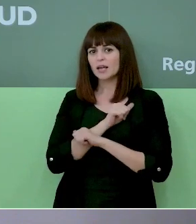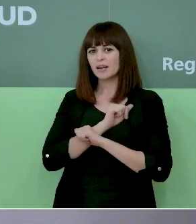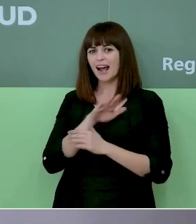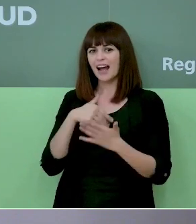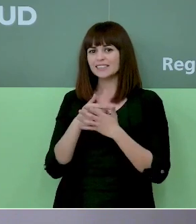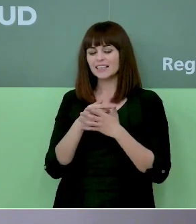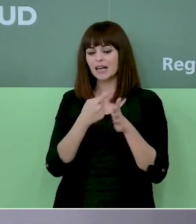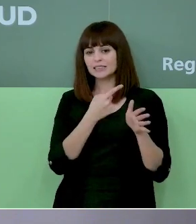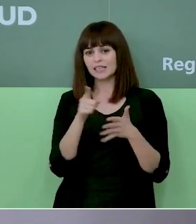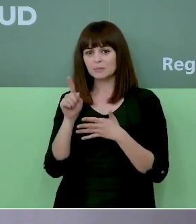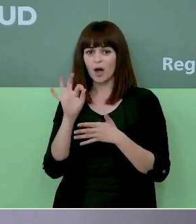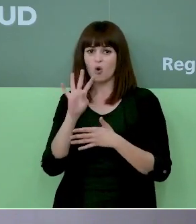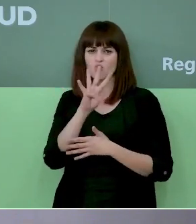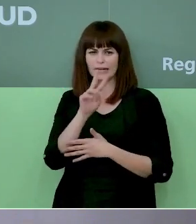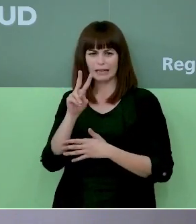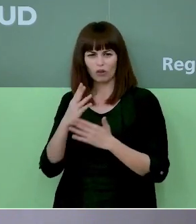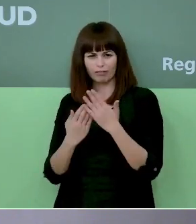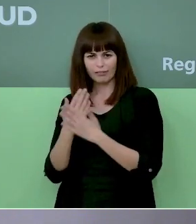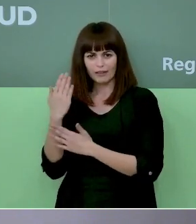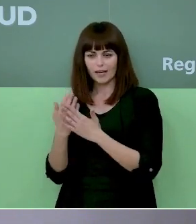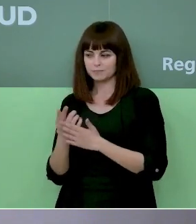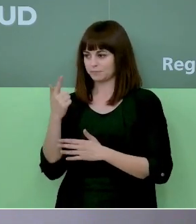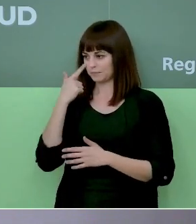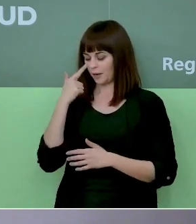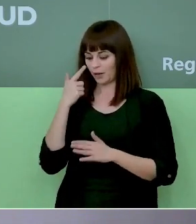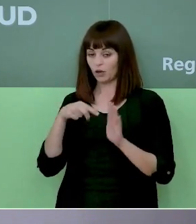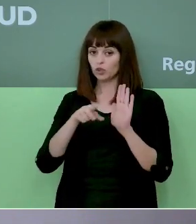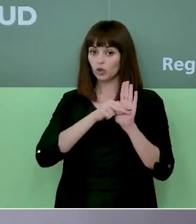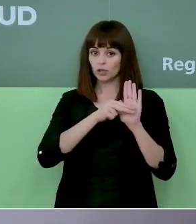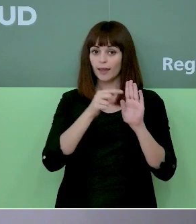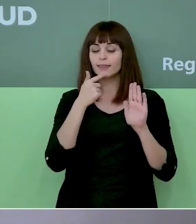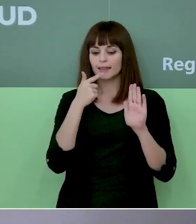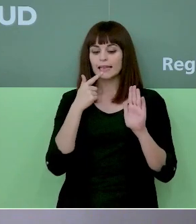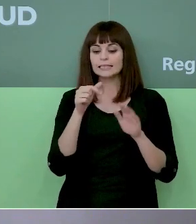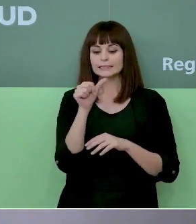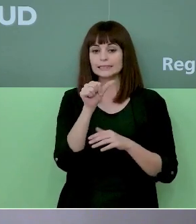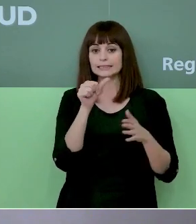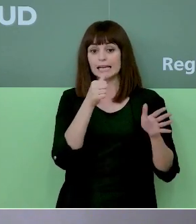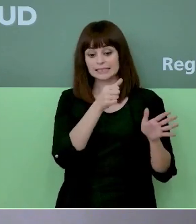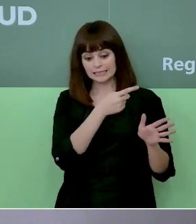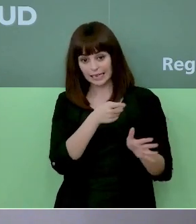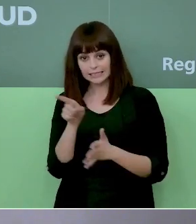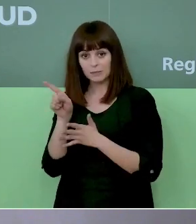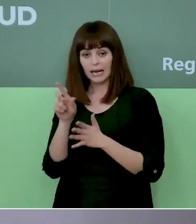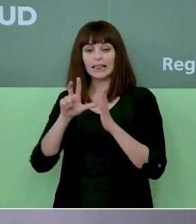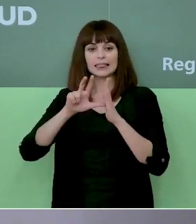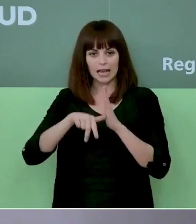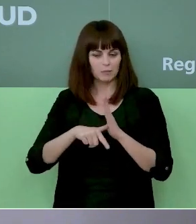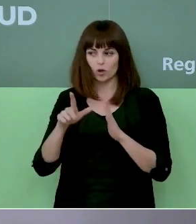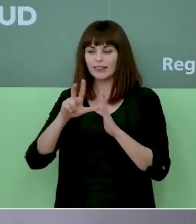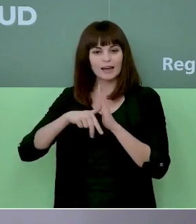o 42 días. Bueno, la nota habla de un posible retraso de estas 6 semanas que no es un retraso. sea,